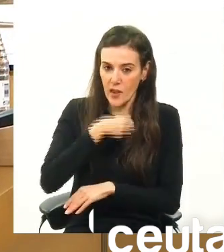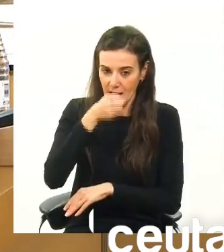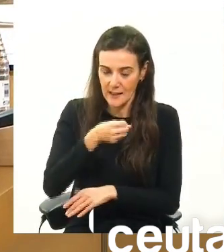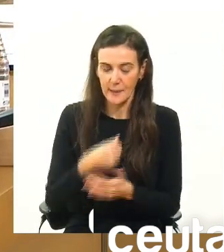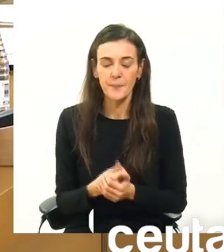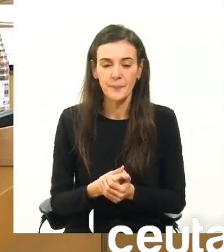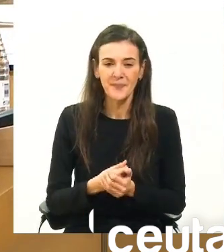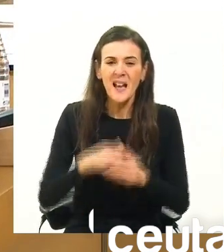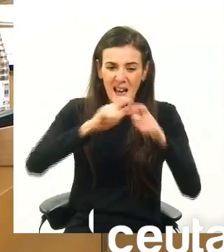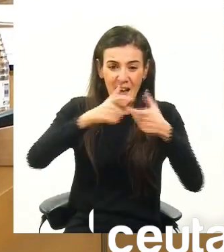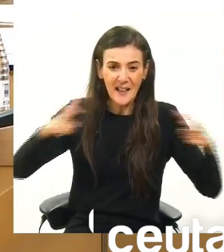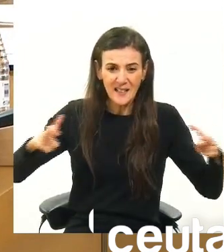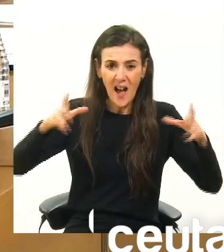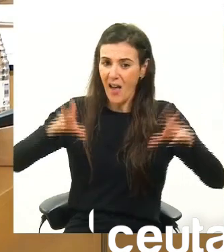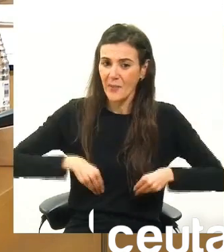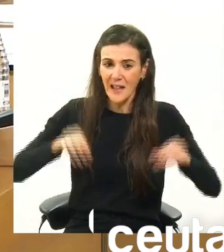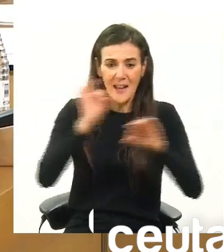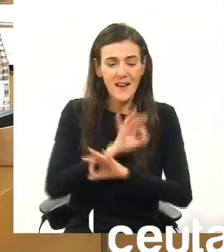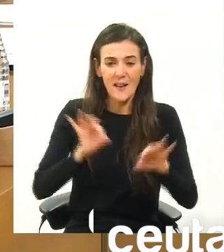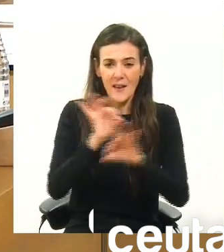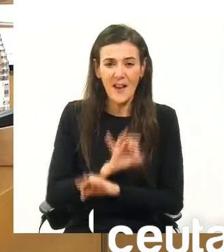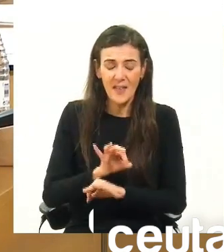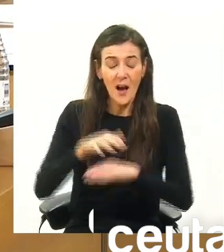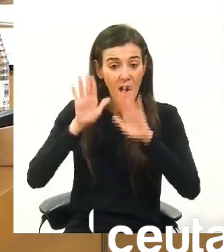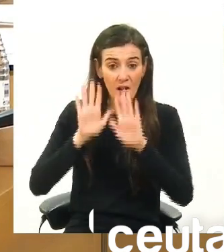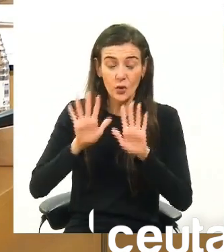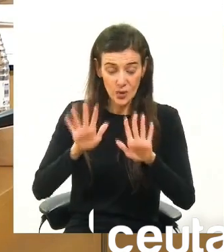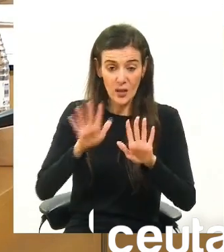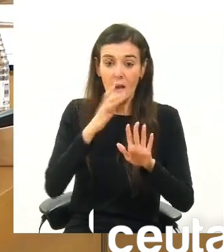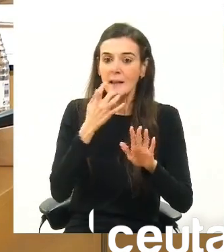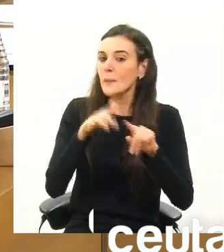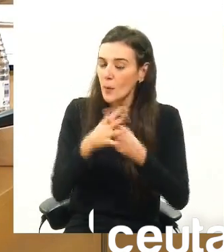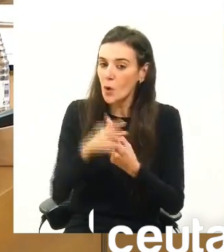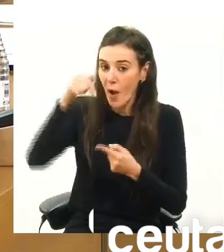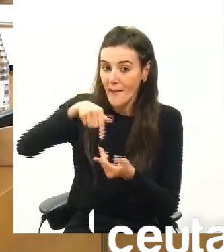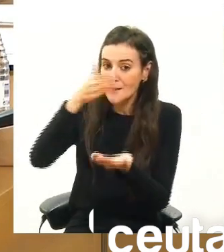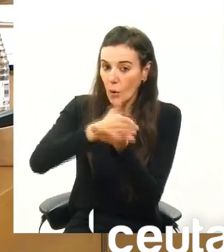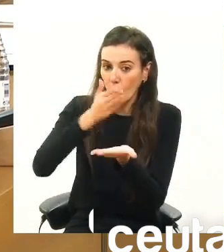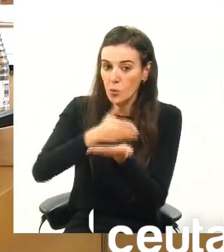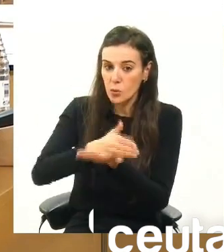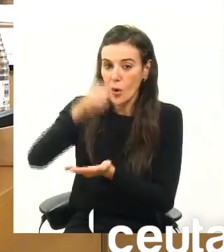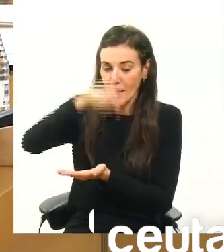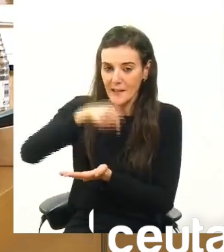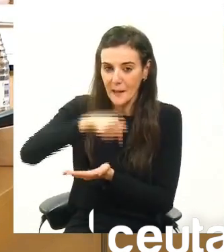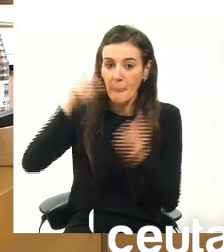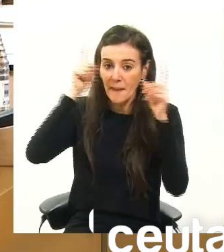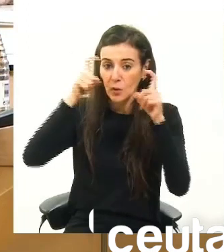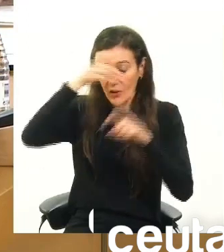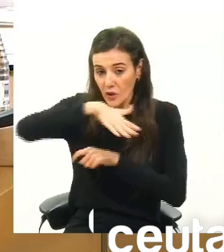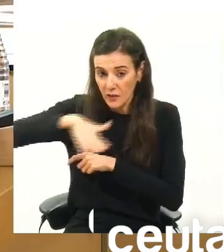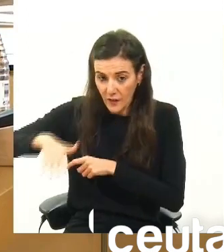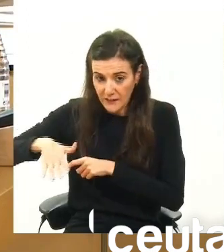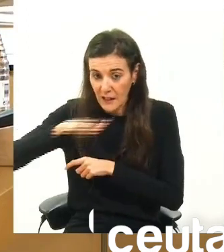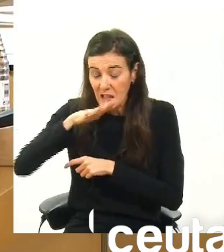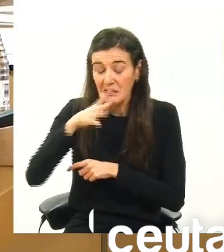La ratio es inaceptable, salvo, salvo este curso en educación infantil